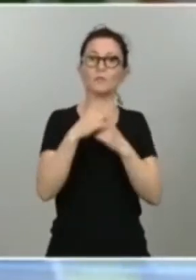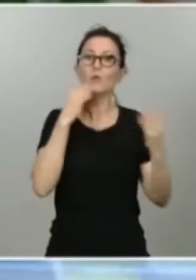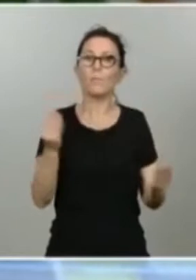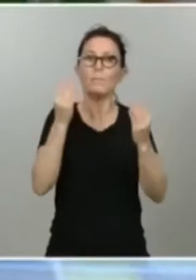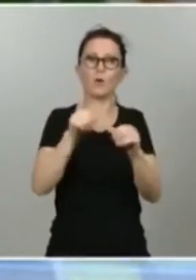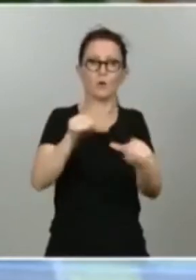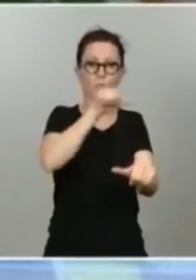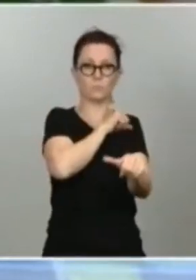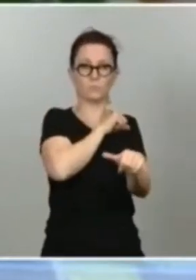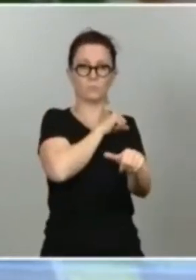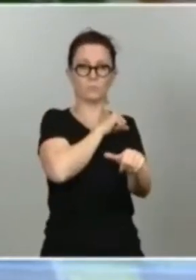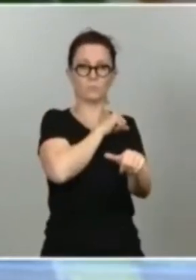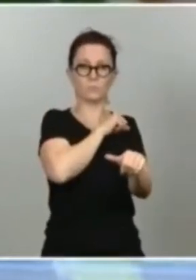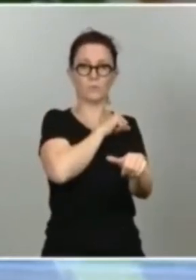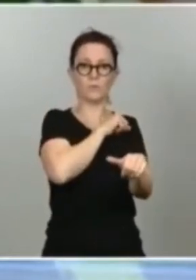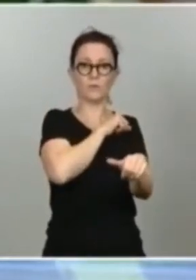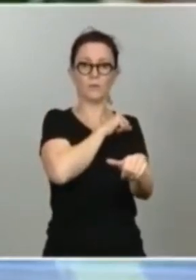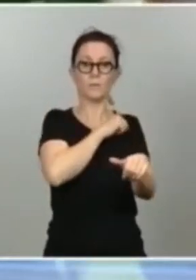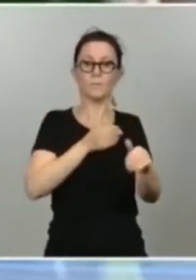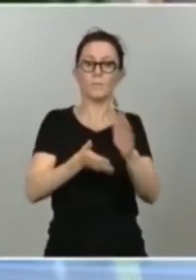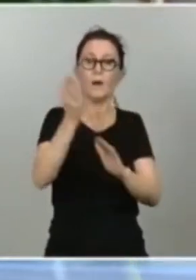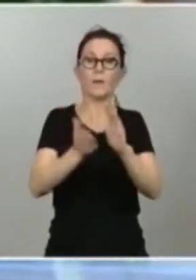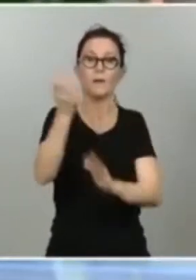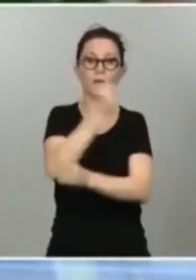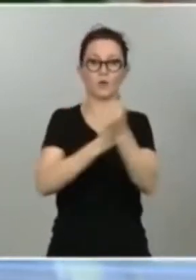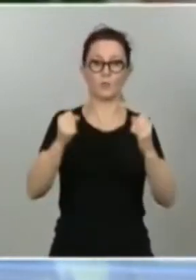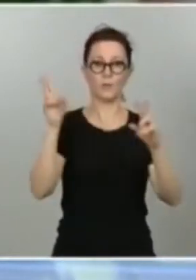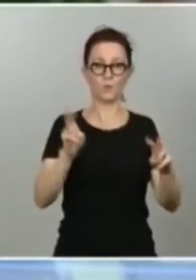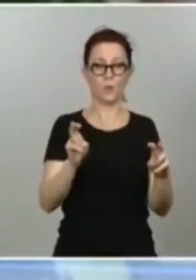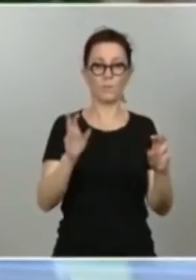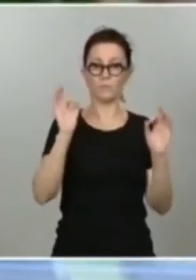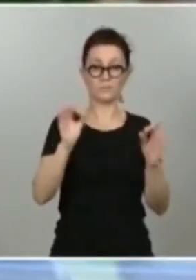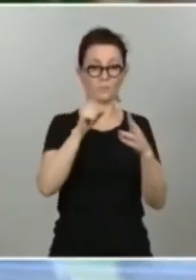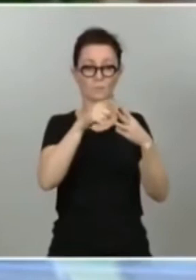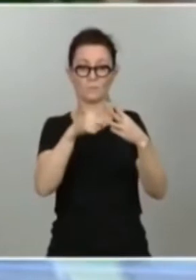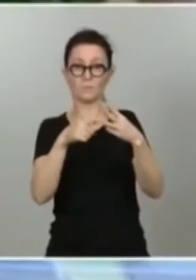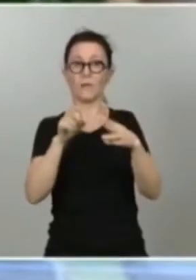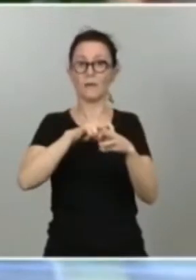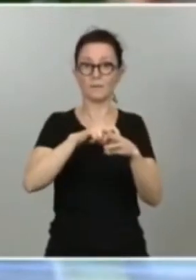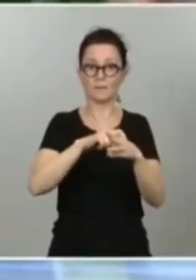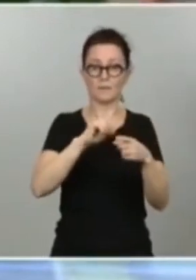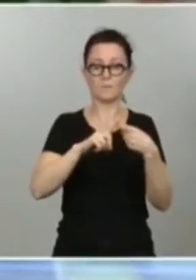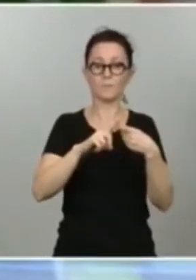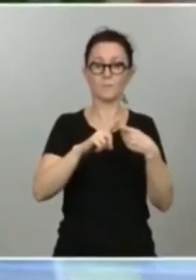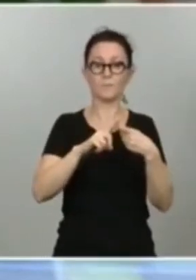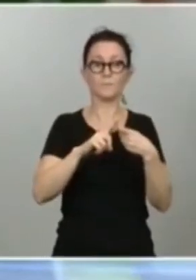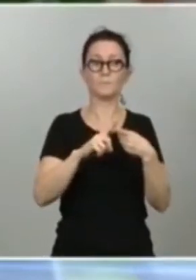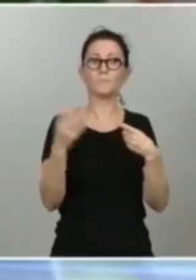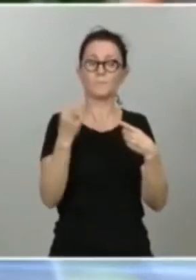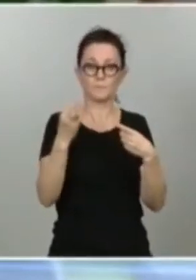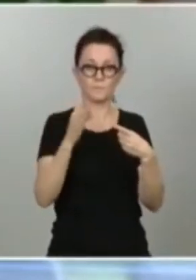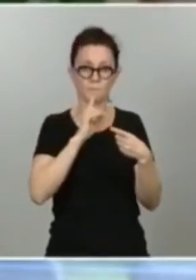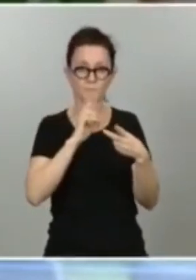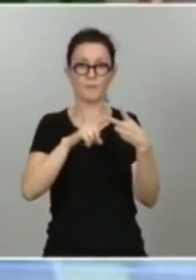dirigimos hacia una nueva economía, definitivamente, con tres características. La primera, que tiene que ser verde. La segunda, que tiene que ser digital.